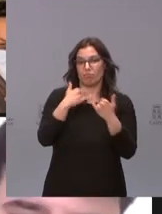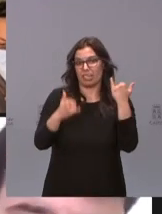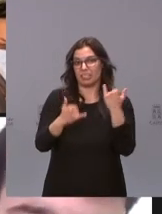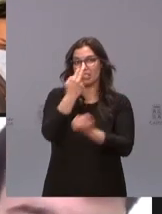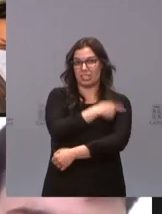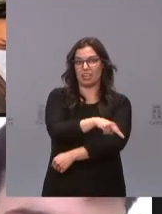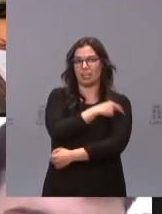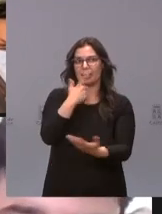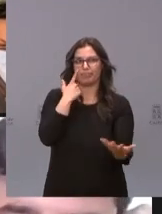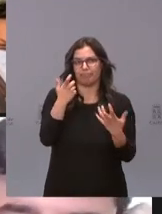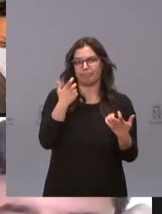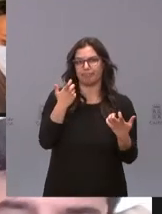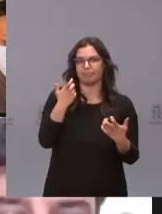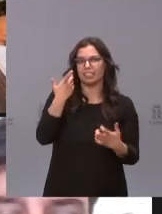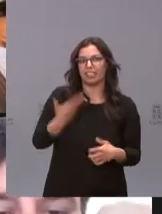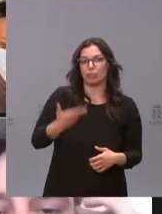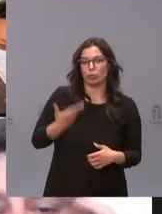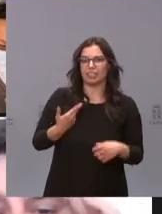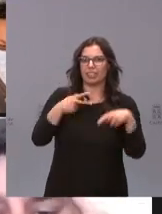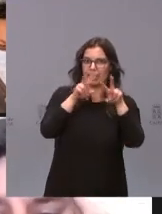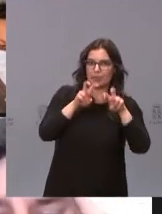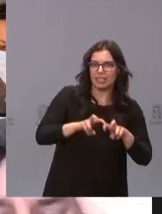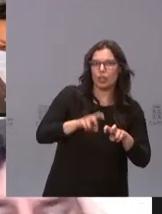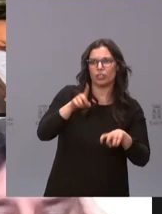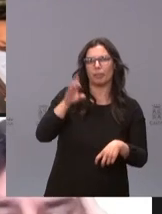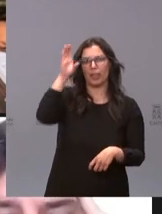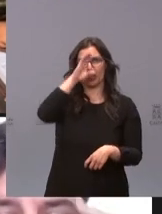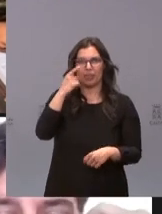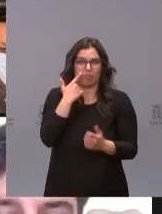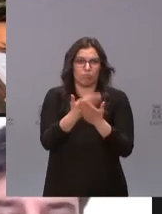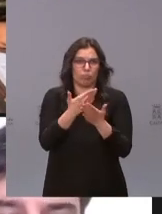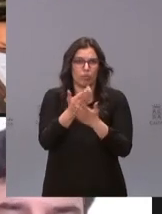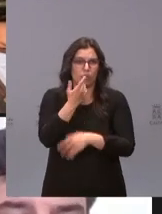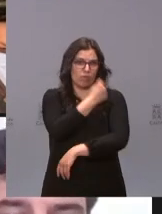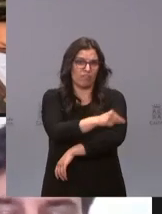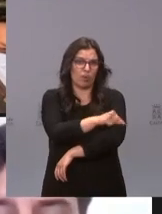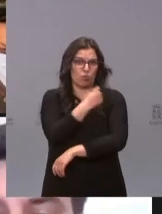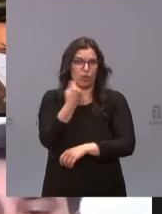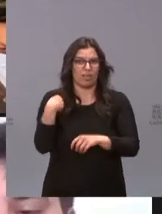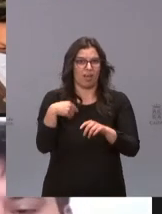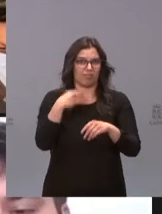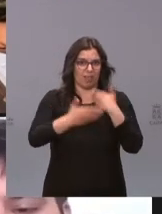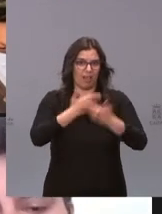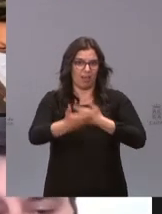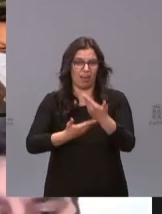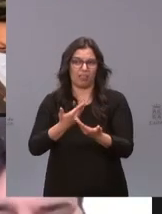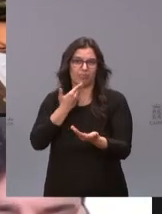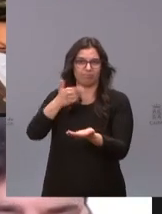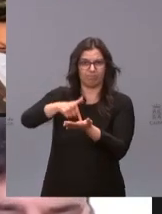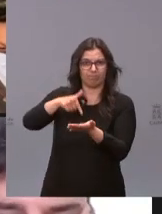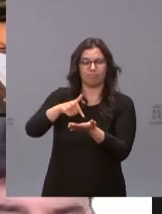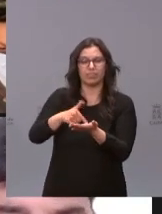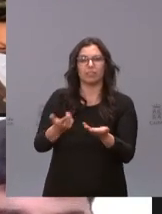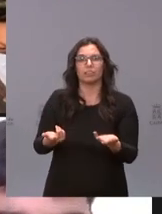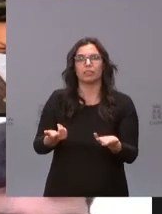ha puesto de manifiesto que la importancia tanto de la investigación como de la ciencia a prueba de ello son las vacunaciones que estamos viviendo durante estos